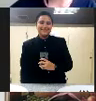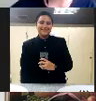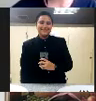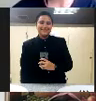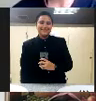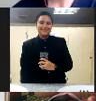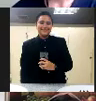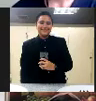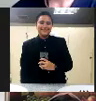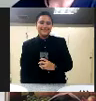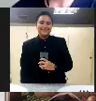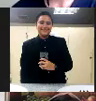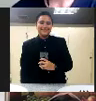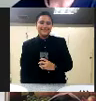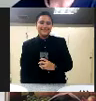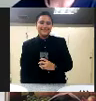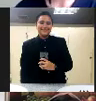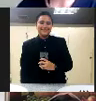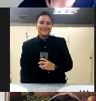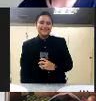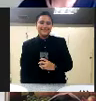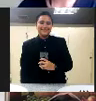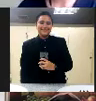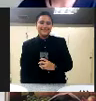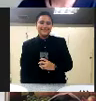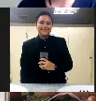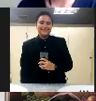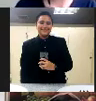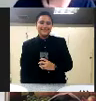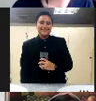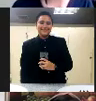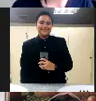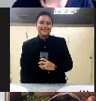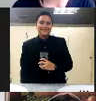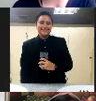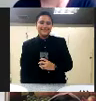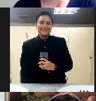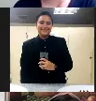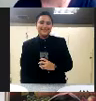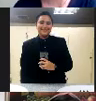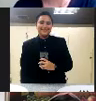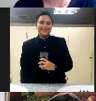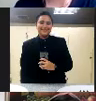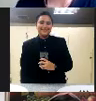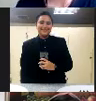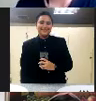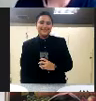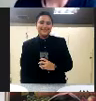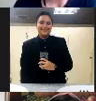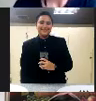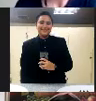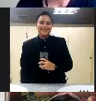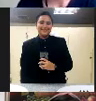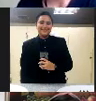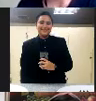poco rebelde. Que bueno, creció esa niña y se convirtió en alguien que le gustaban mucho los viajes